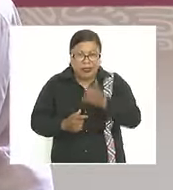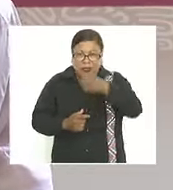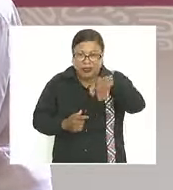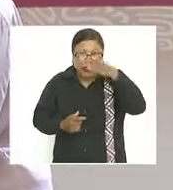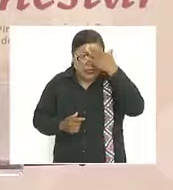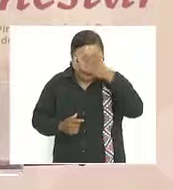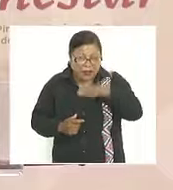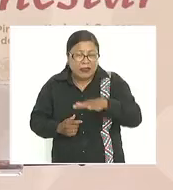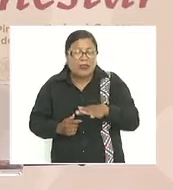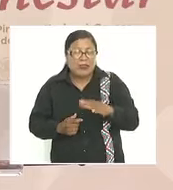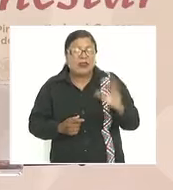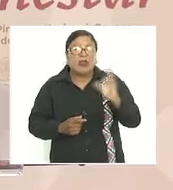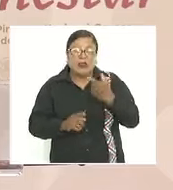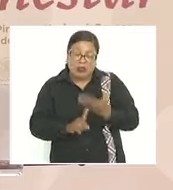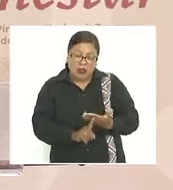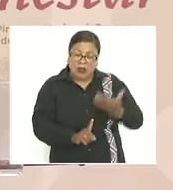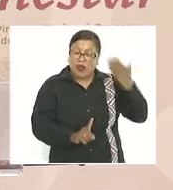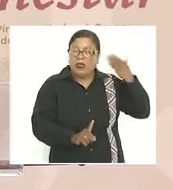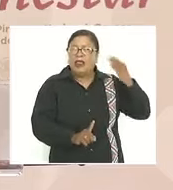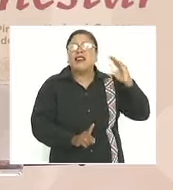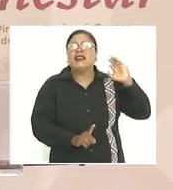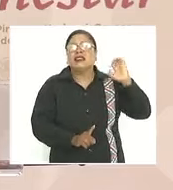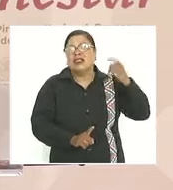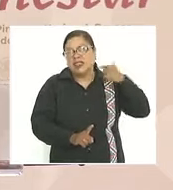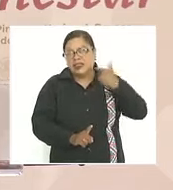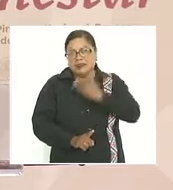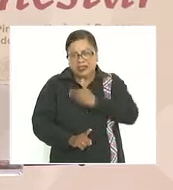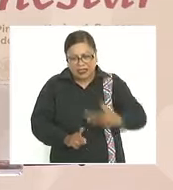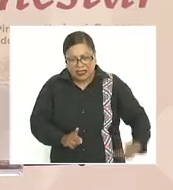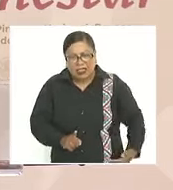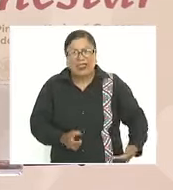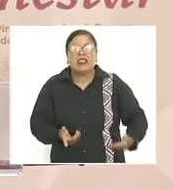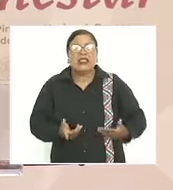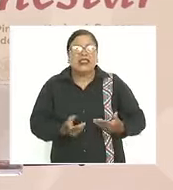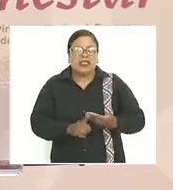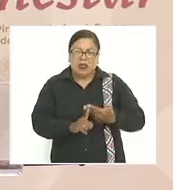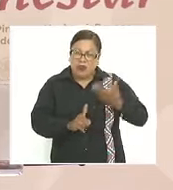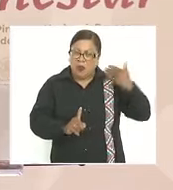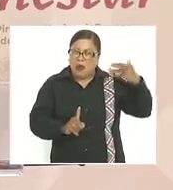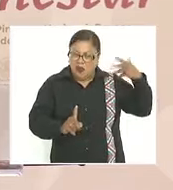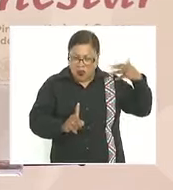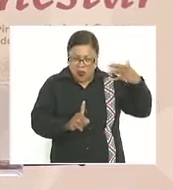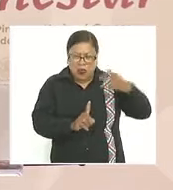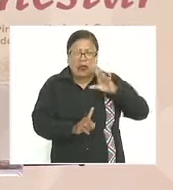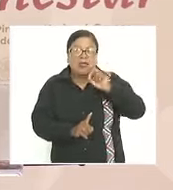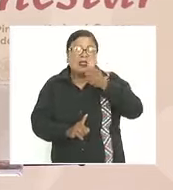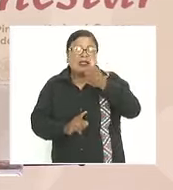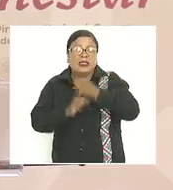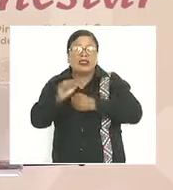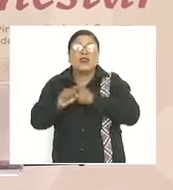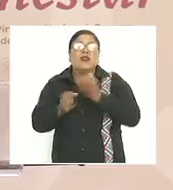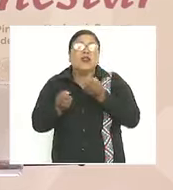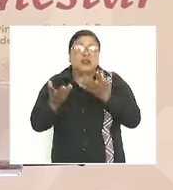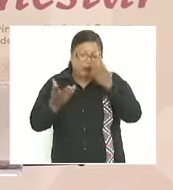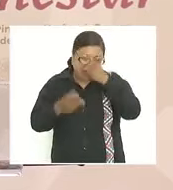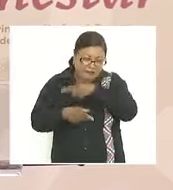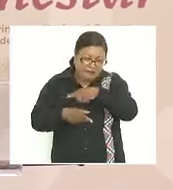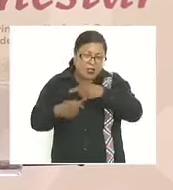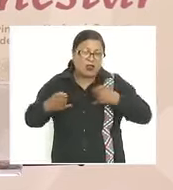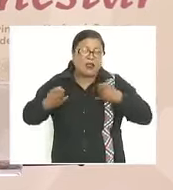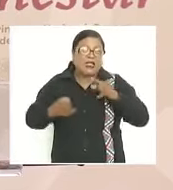en todo el periodo neoliberal o neoporfirista en 36 años 7 mil millones sí